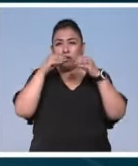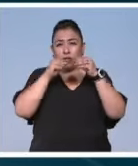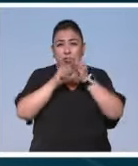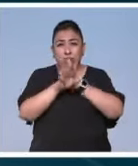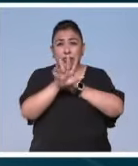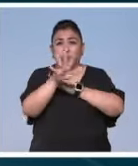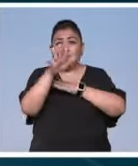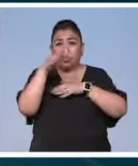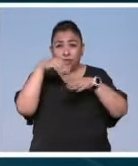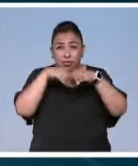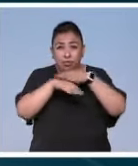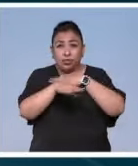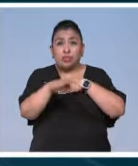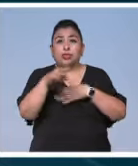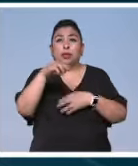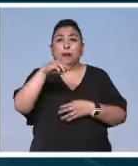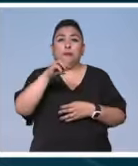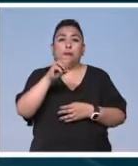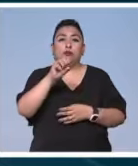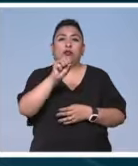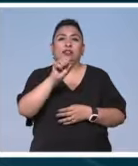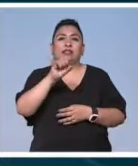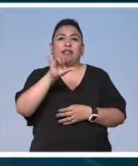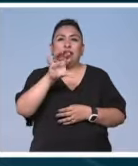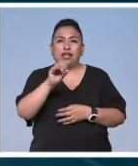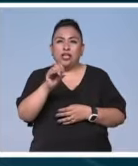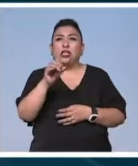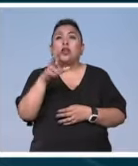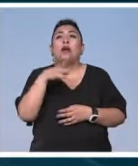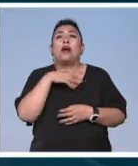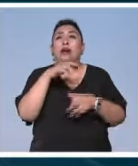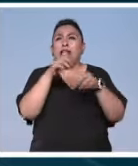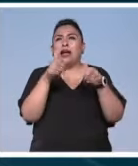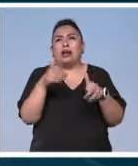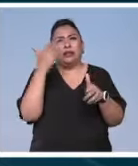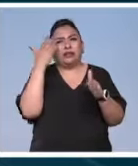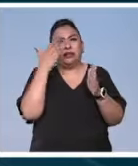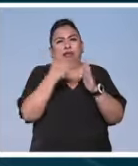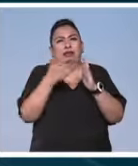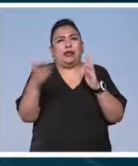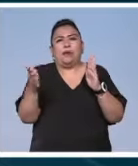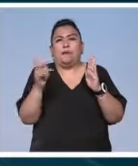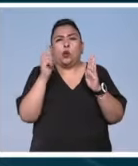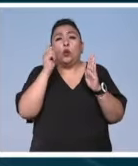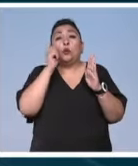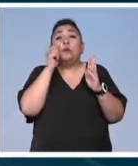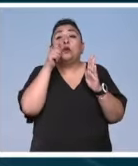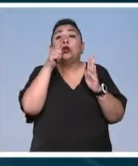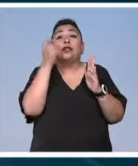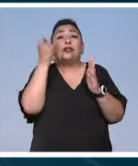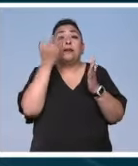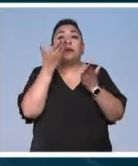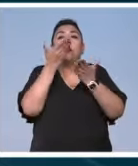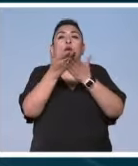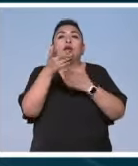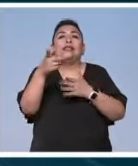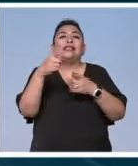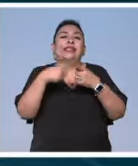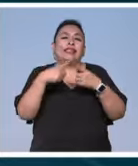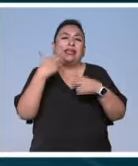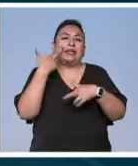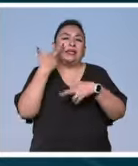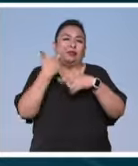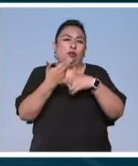e inmersiva Mosaico, código itálico de un arte atemporal. Una iniciativa del Ministerio de Asuntos